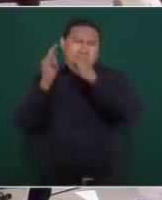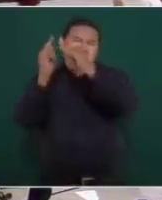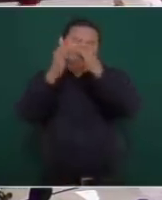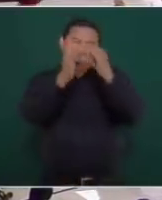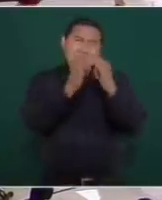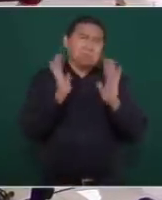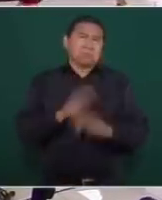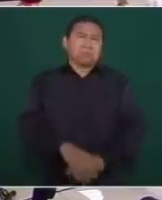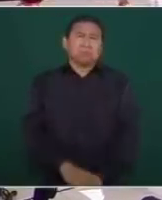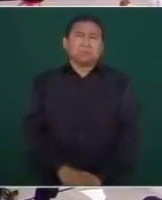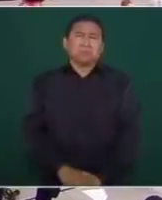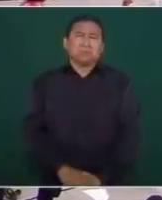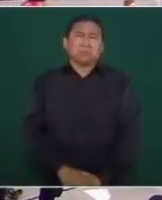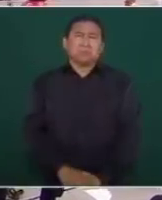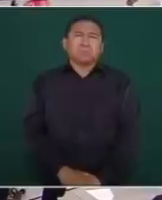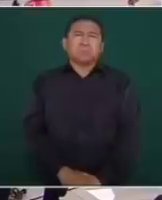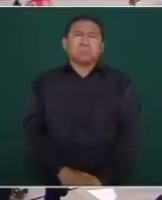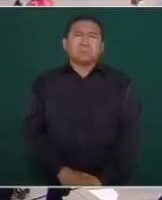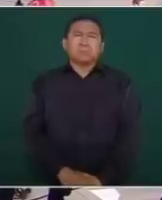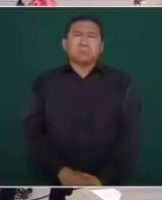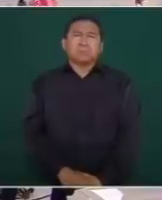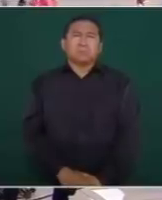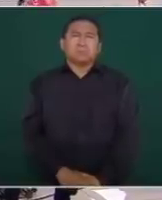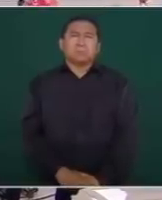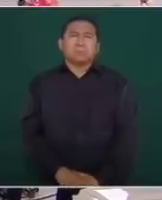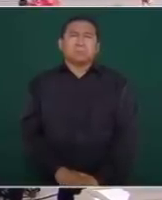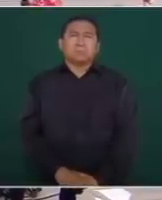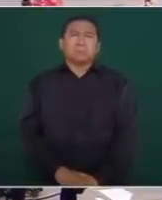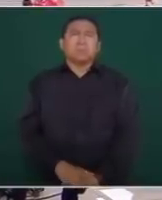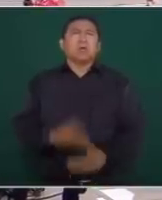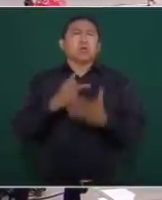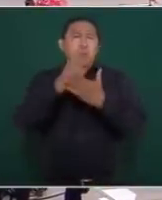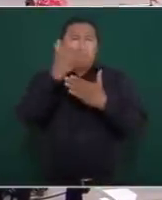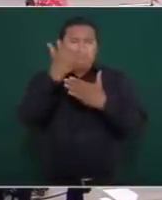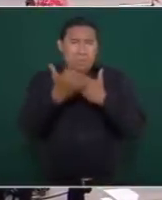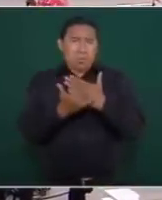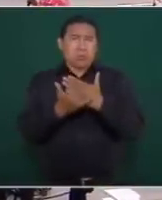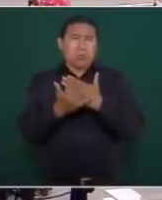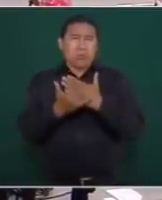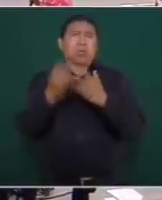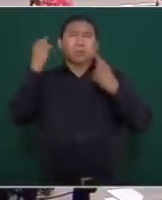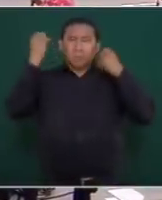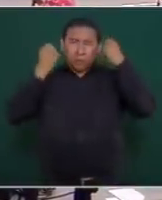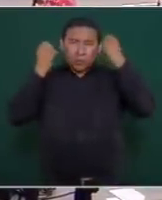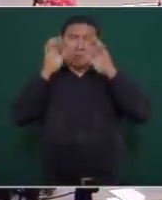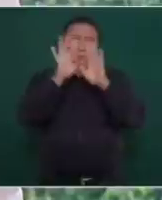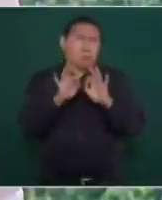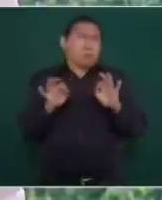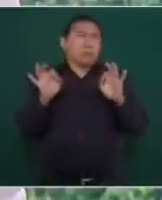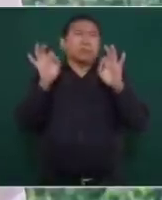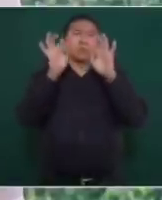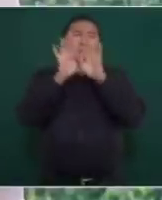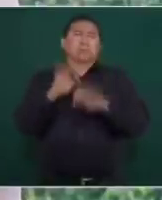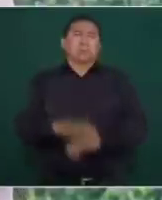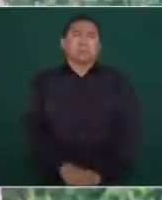o… Aquí nace otro proyecto… Es un proyecto turístico importantísimo,